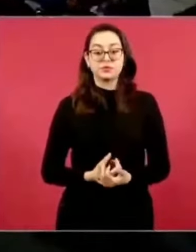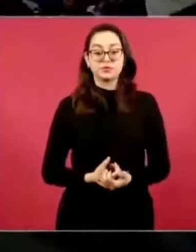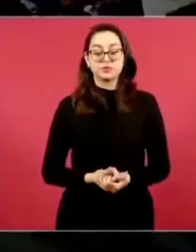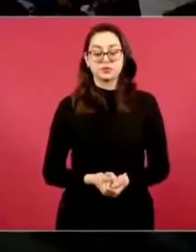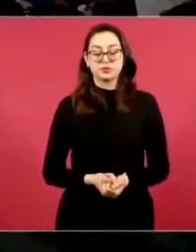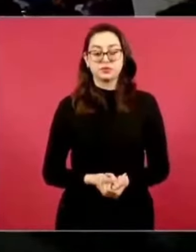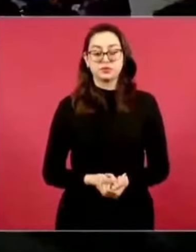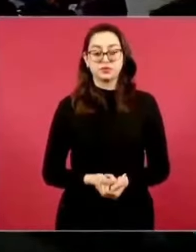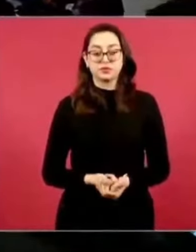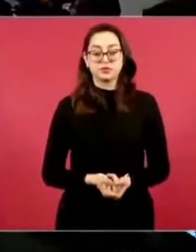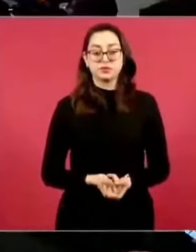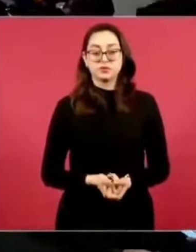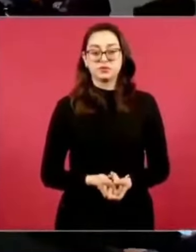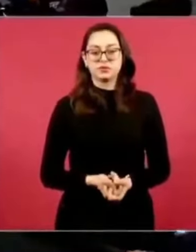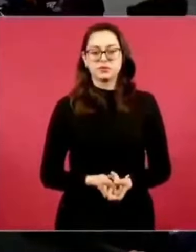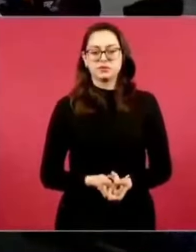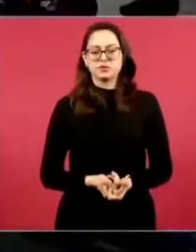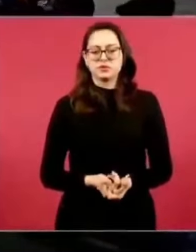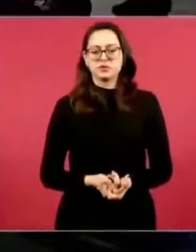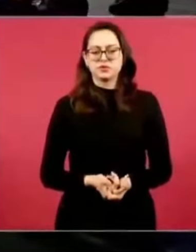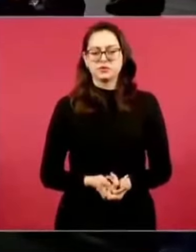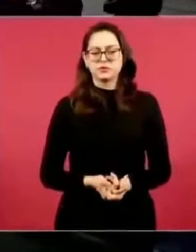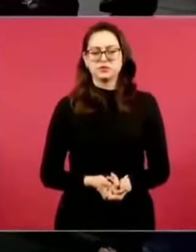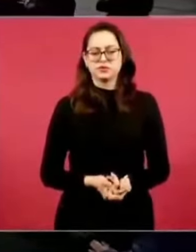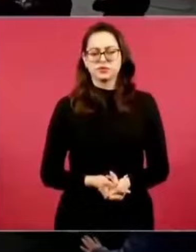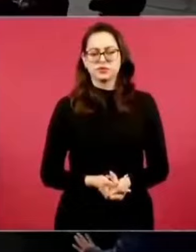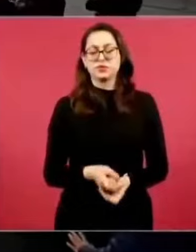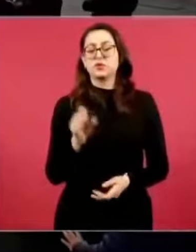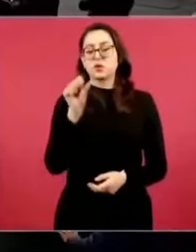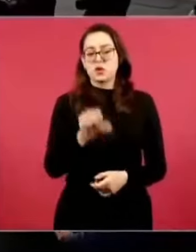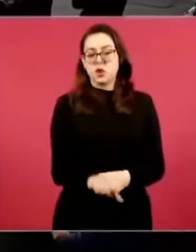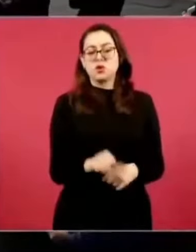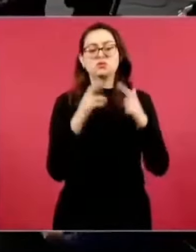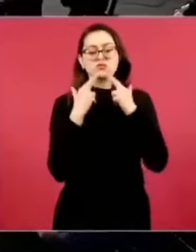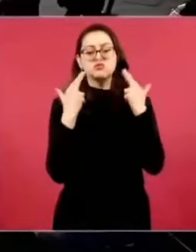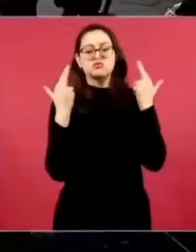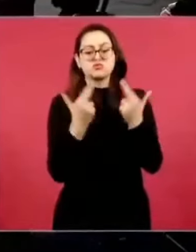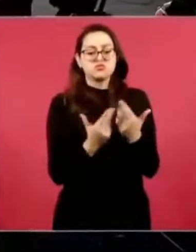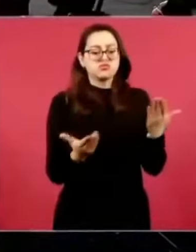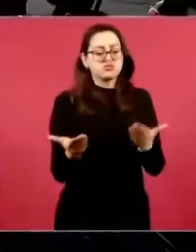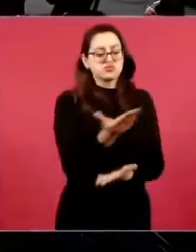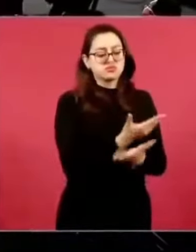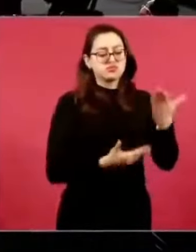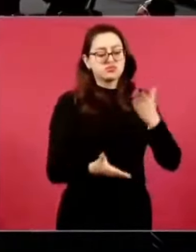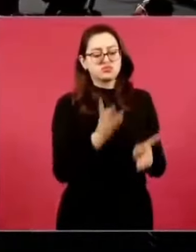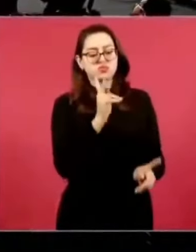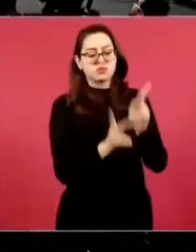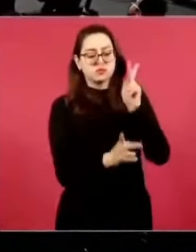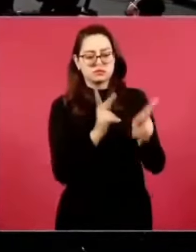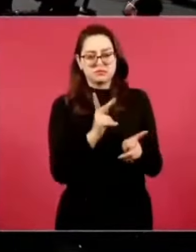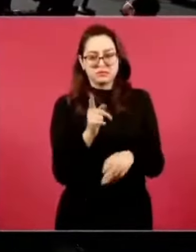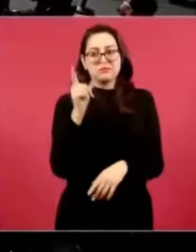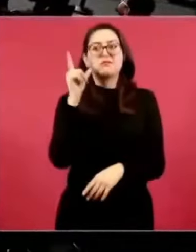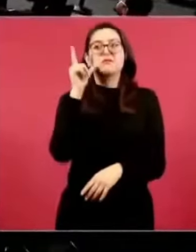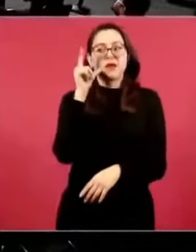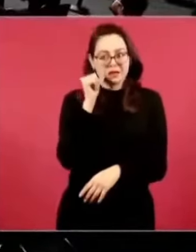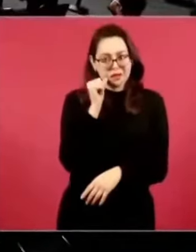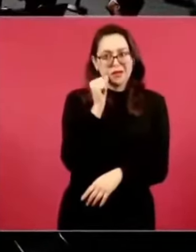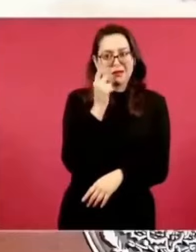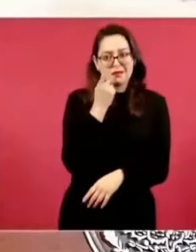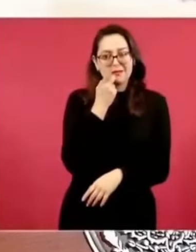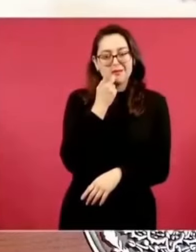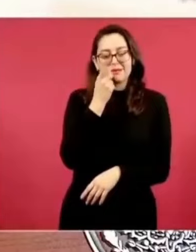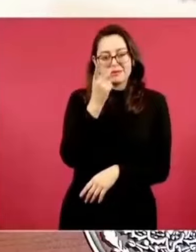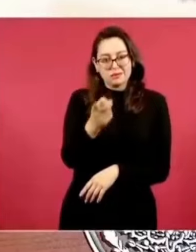voy a hablar con ellos. Mañana, si quieren, les comento para no adelantarnos. Han hecho un